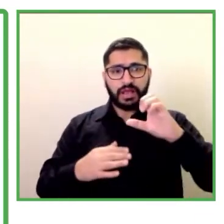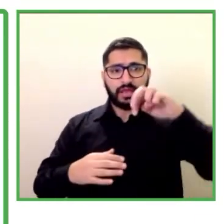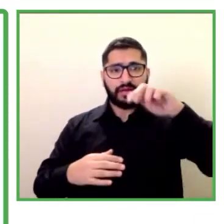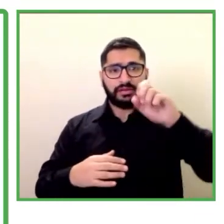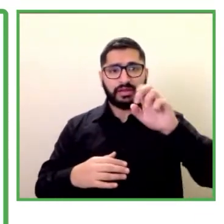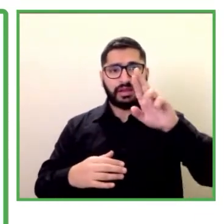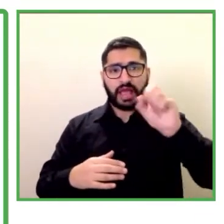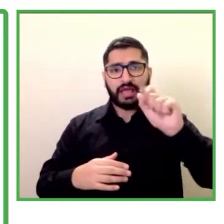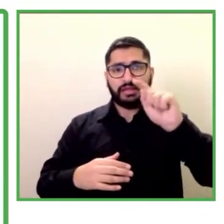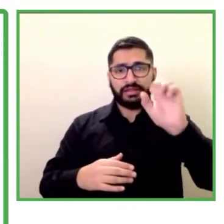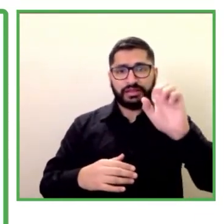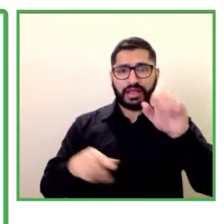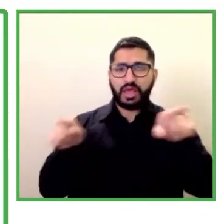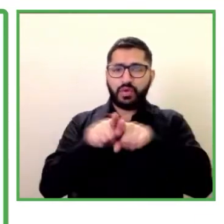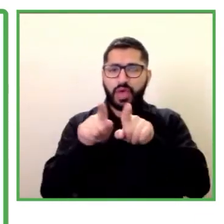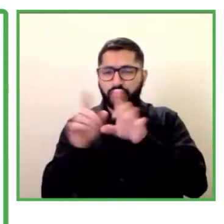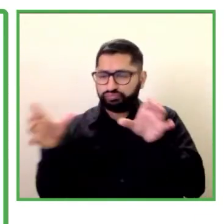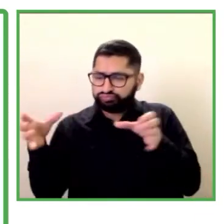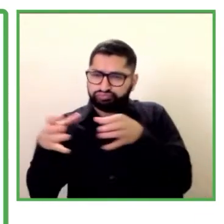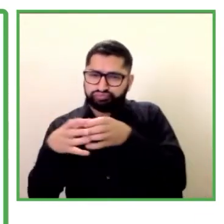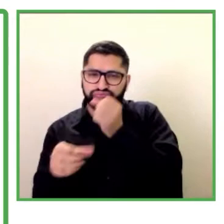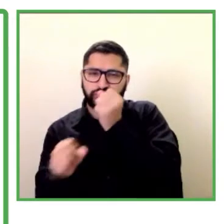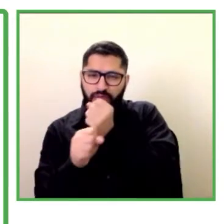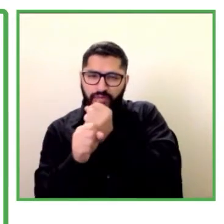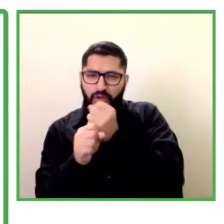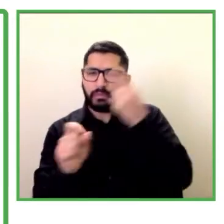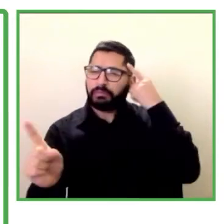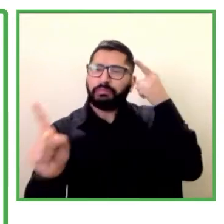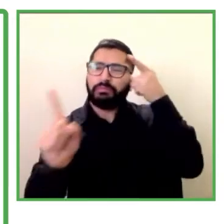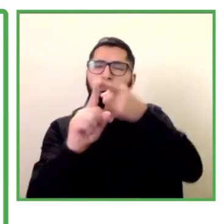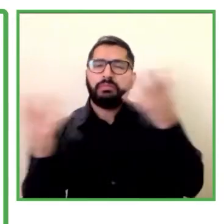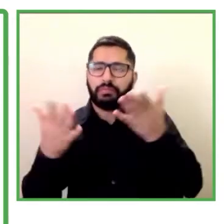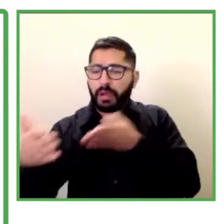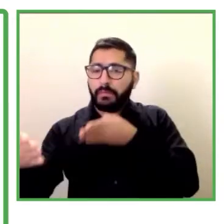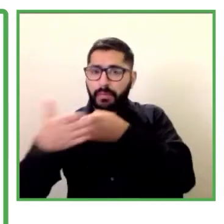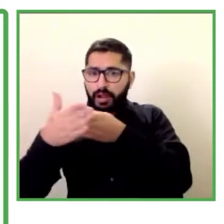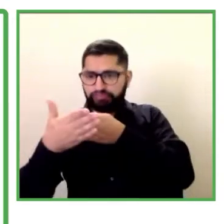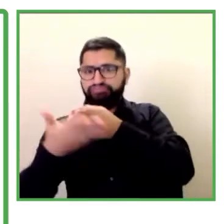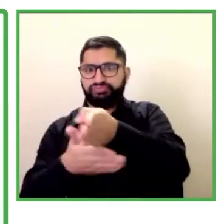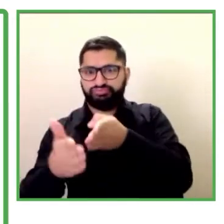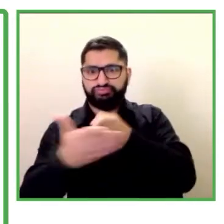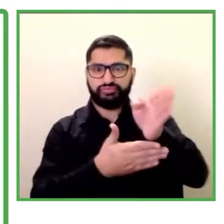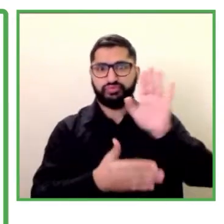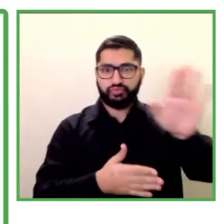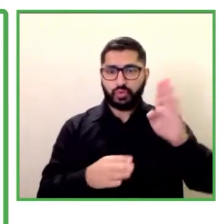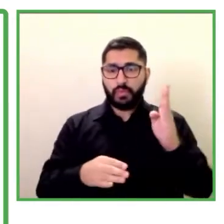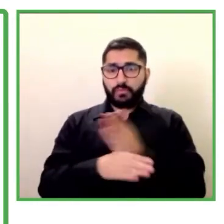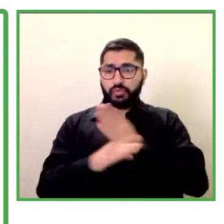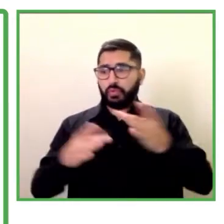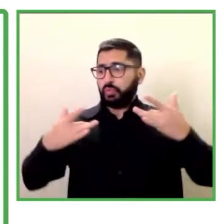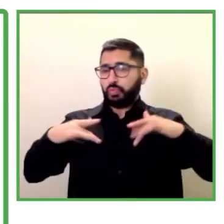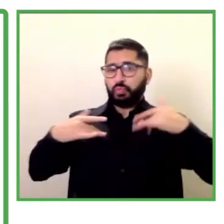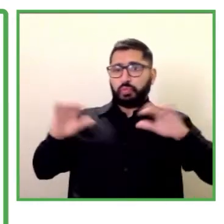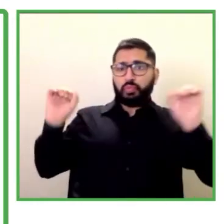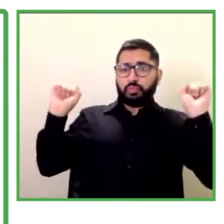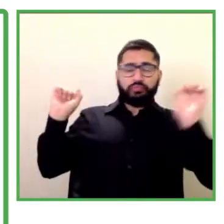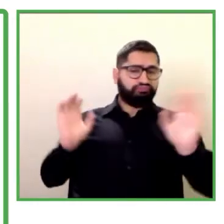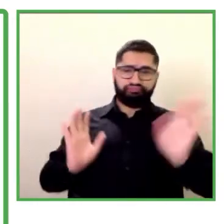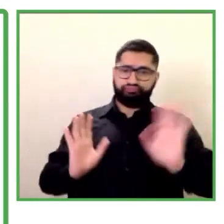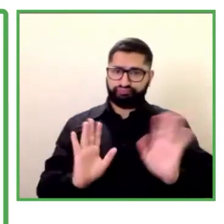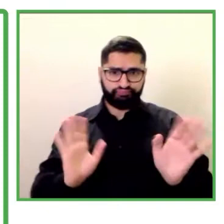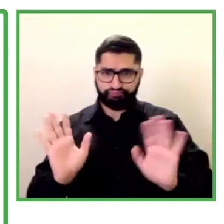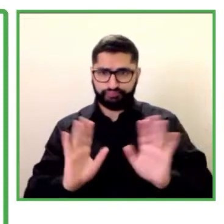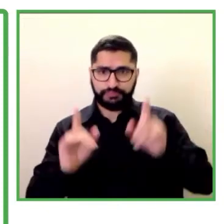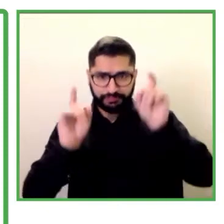para que las empresas no tengan pretexto al implementar programas de inclusión de personas con discapacidad se están haciendo programas de